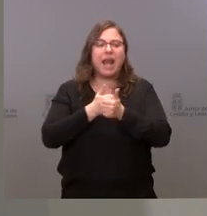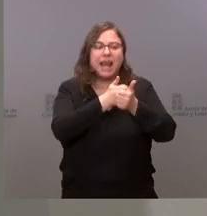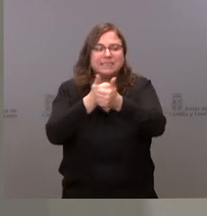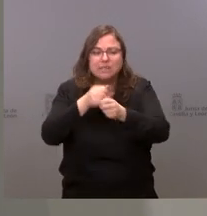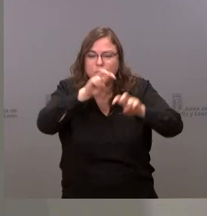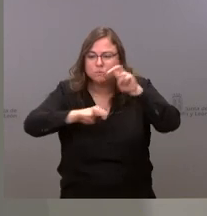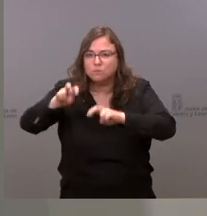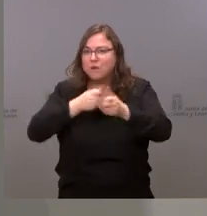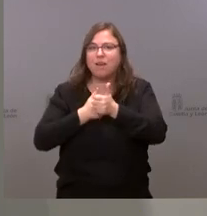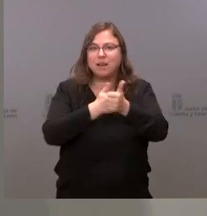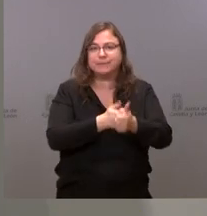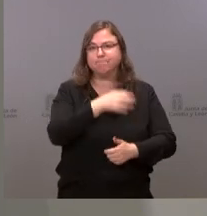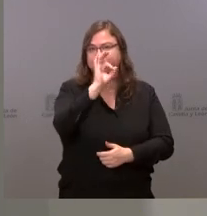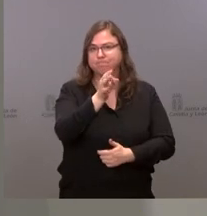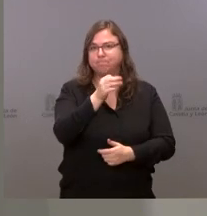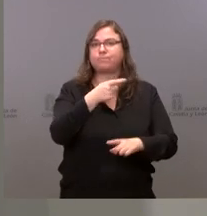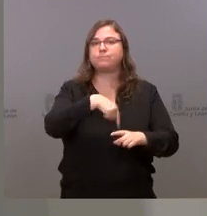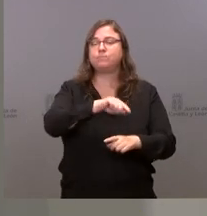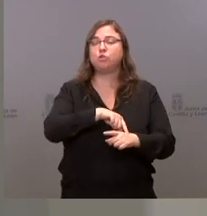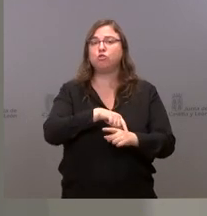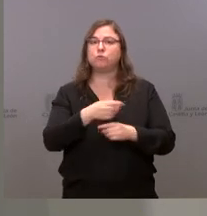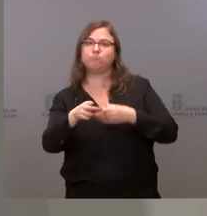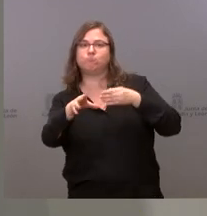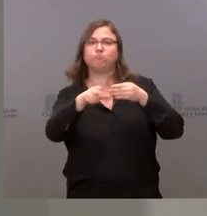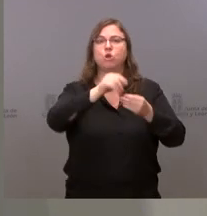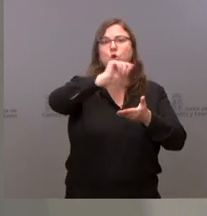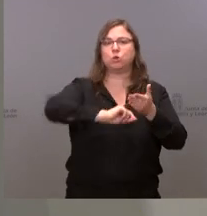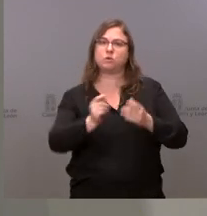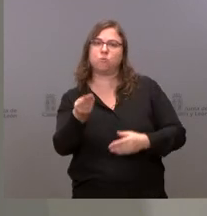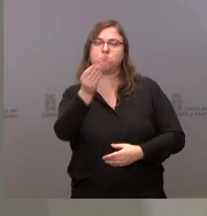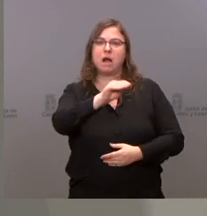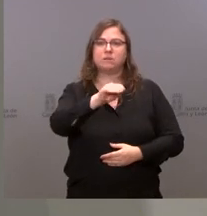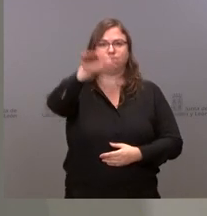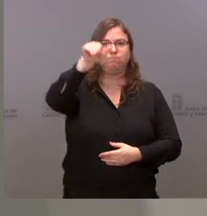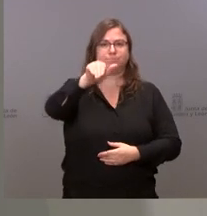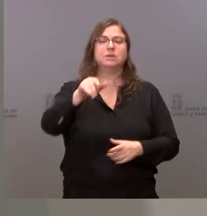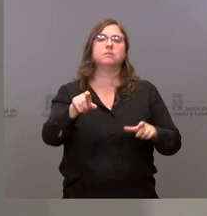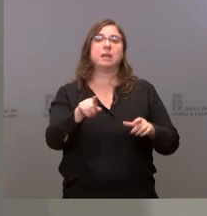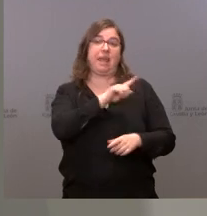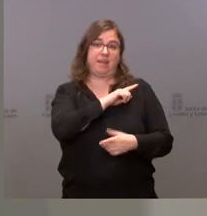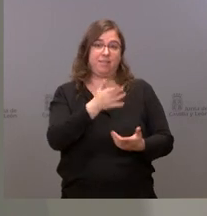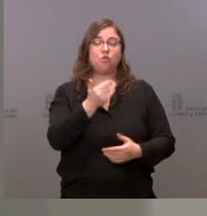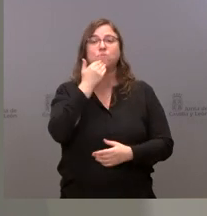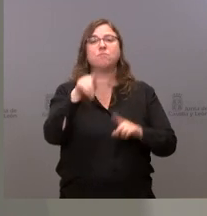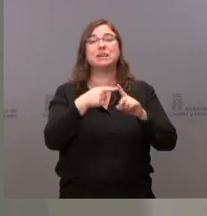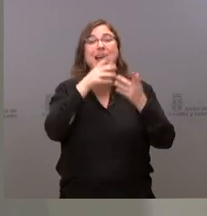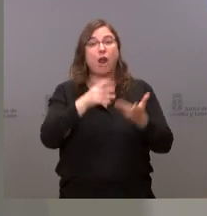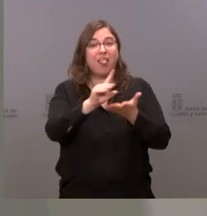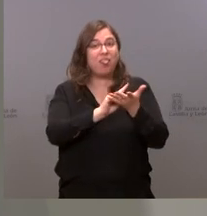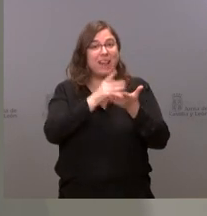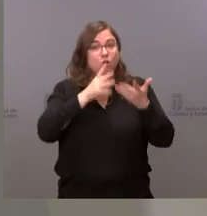autónoma. Efectivamente, se ha realizado un refuerzo especial en este sentido y en la actualidad, con datos al día de hoy,